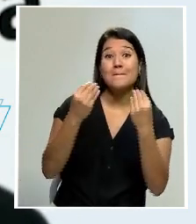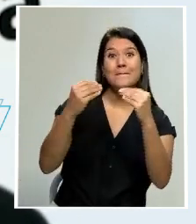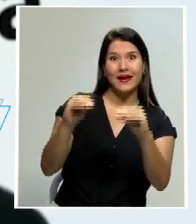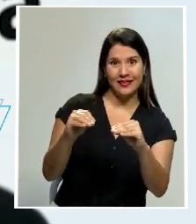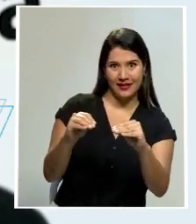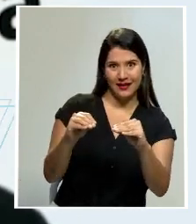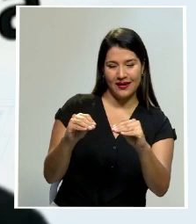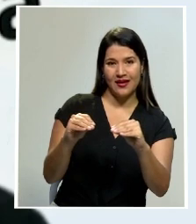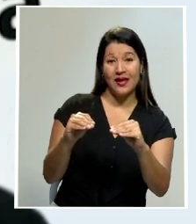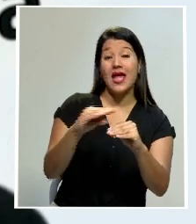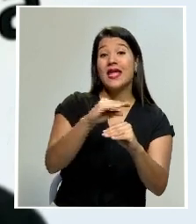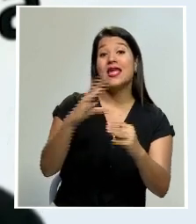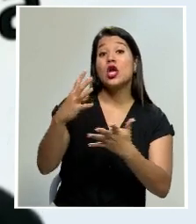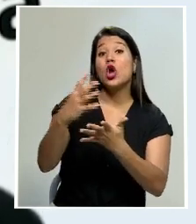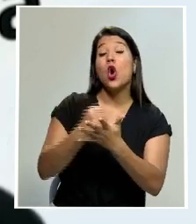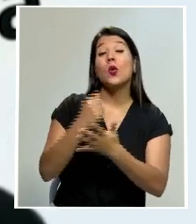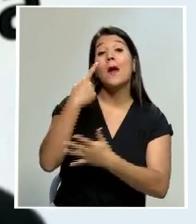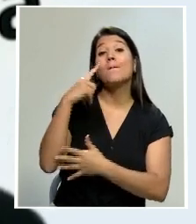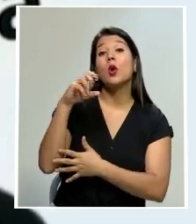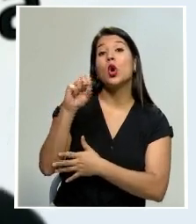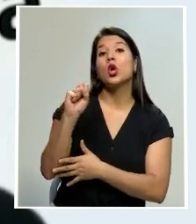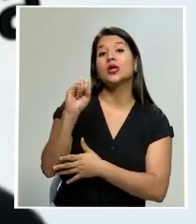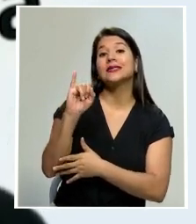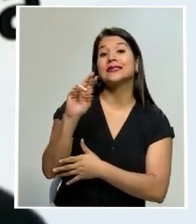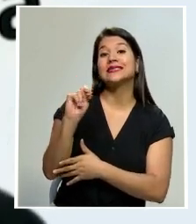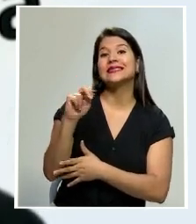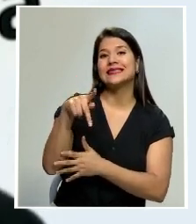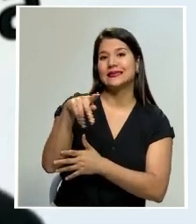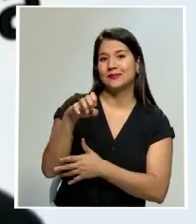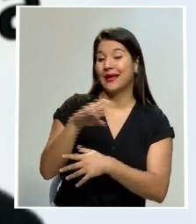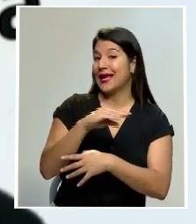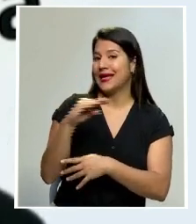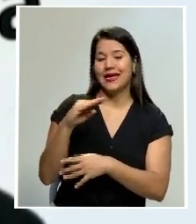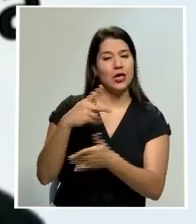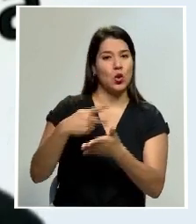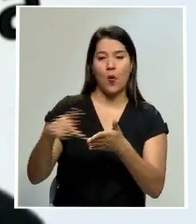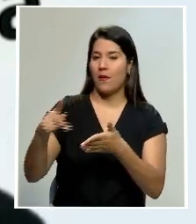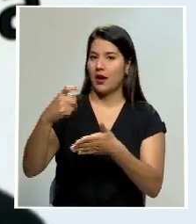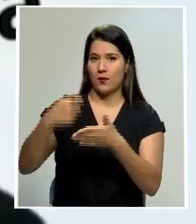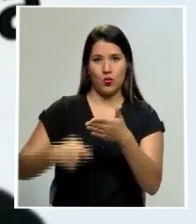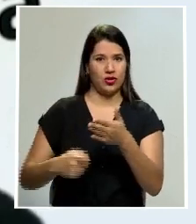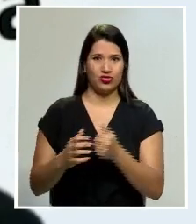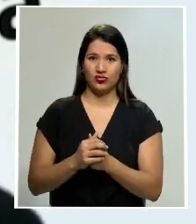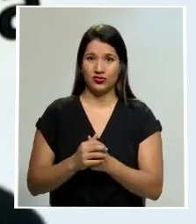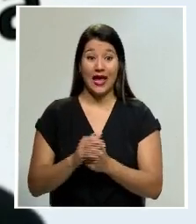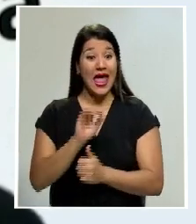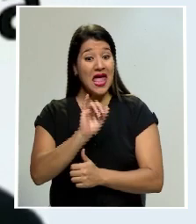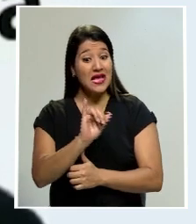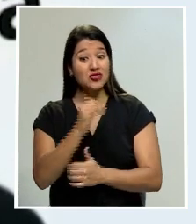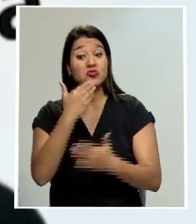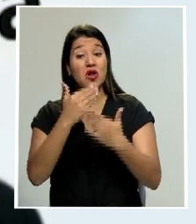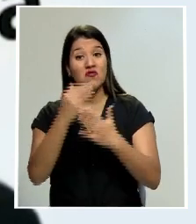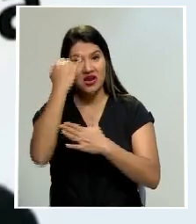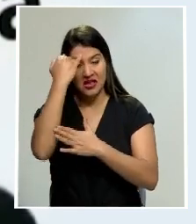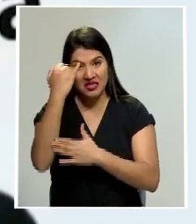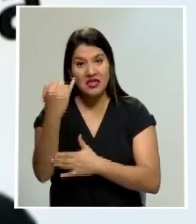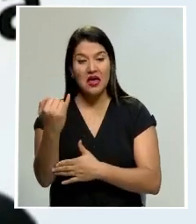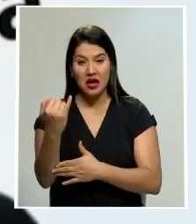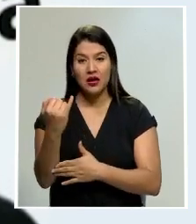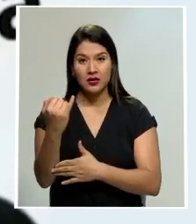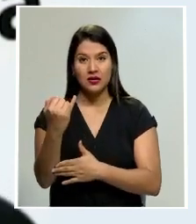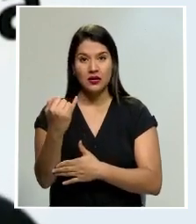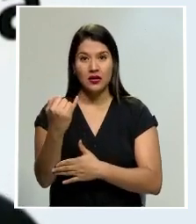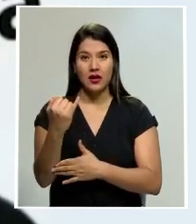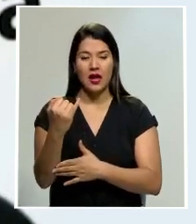son de esas cosas que nacen con muy buena voluntad, que tenía como